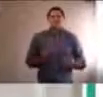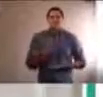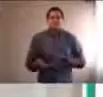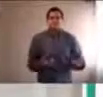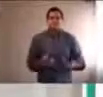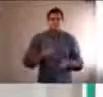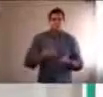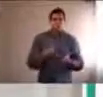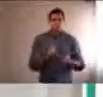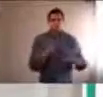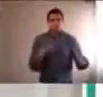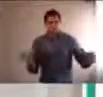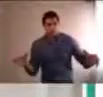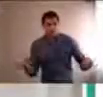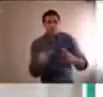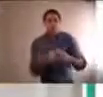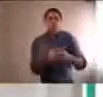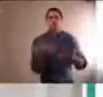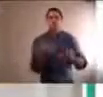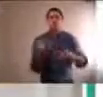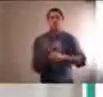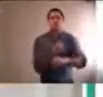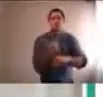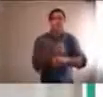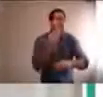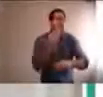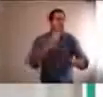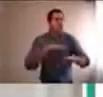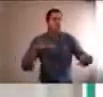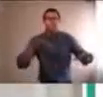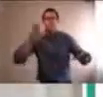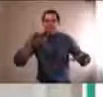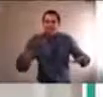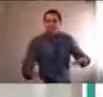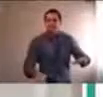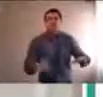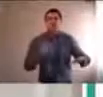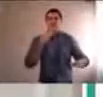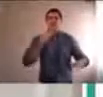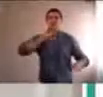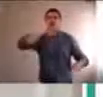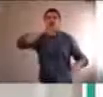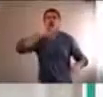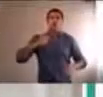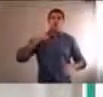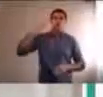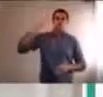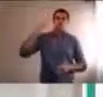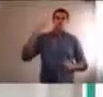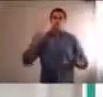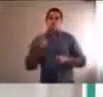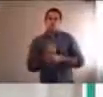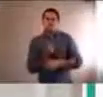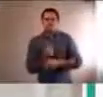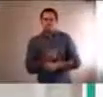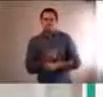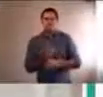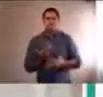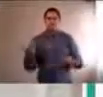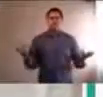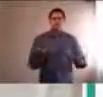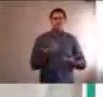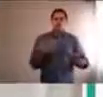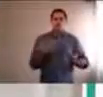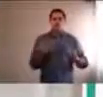hablamos con los más chiquitos? ¿Cómo hablamos con los más grandes? ¿De qué manera, generamos un espacio de